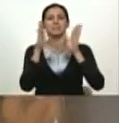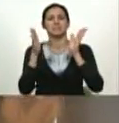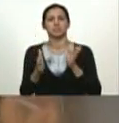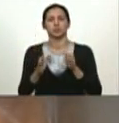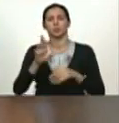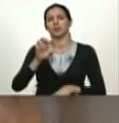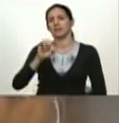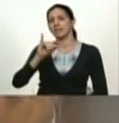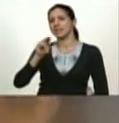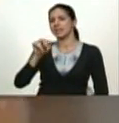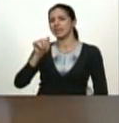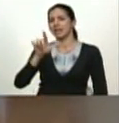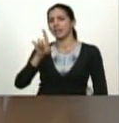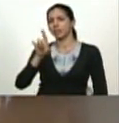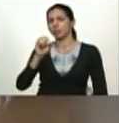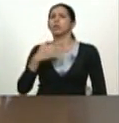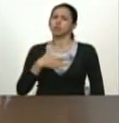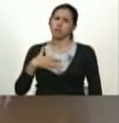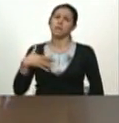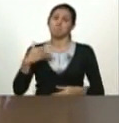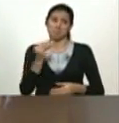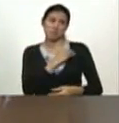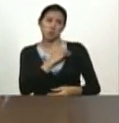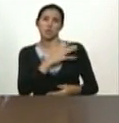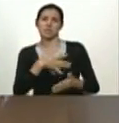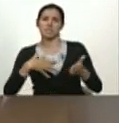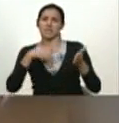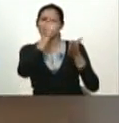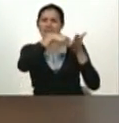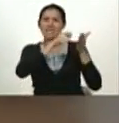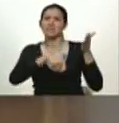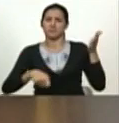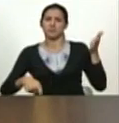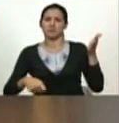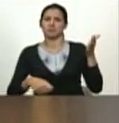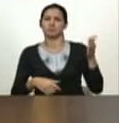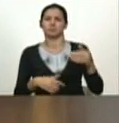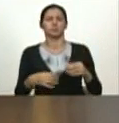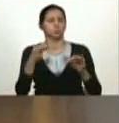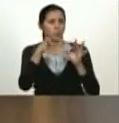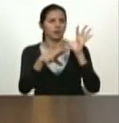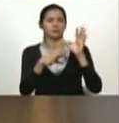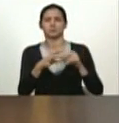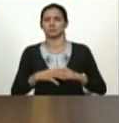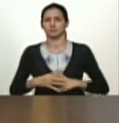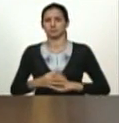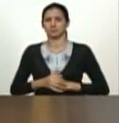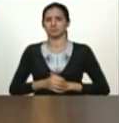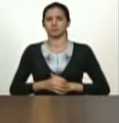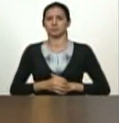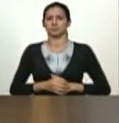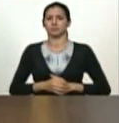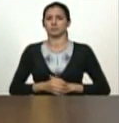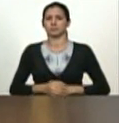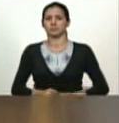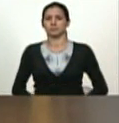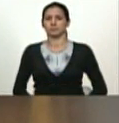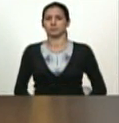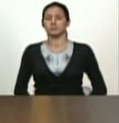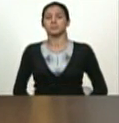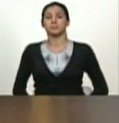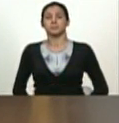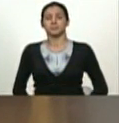que ha hecho me ha dicho que se quiere dedicar a escribir suerte en la escritura camarada Reinaldo Iturriz igualmente estoy